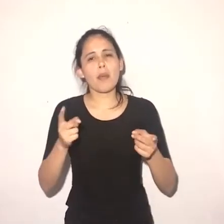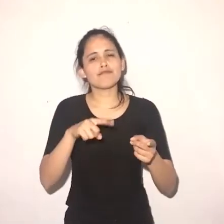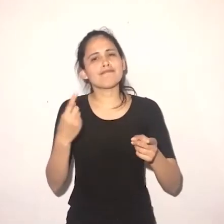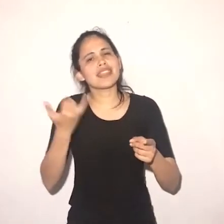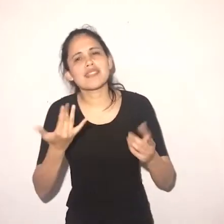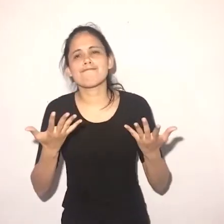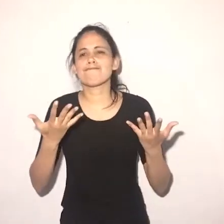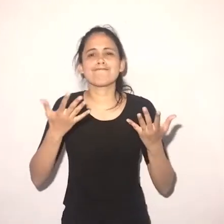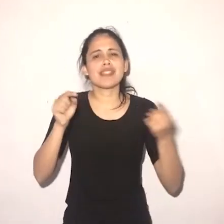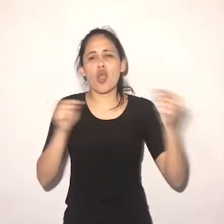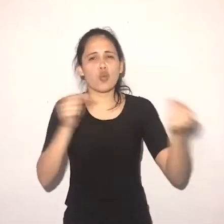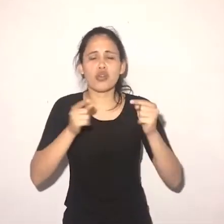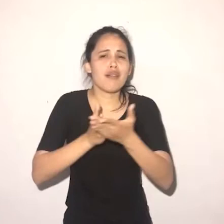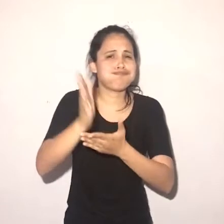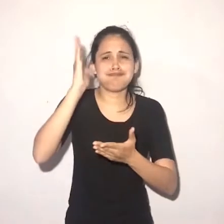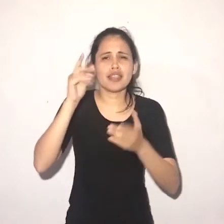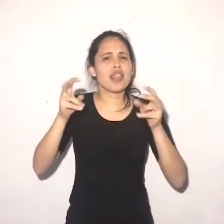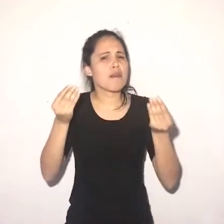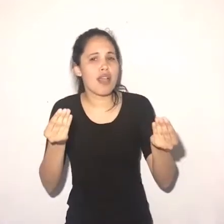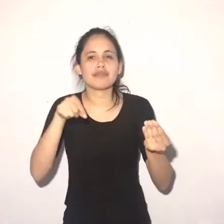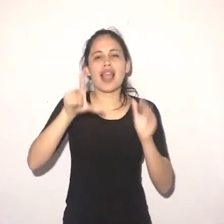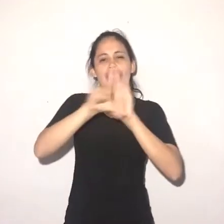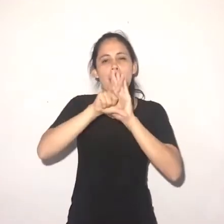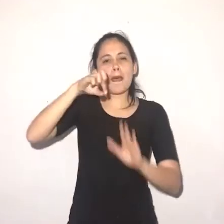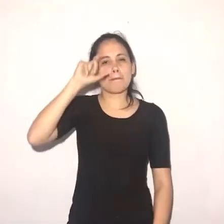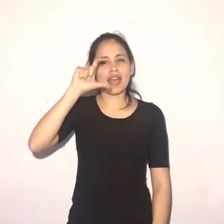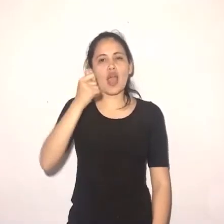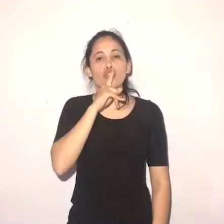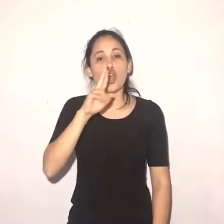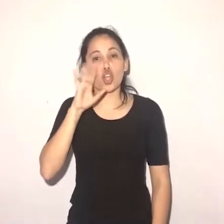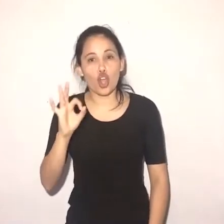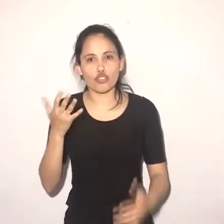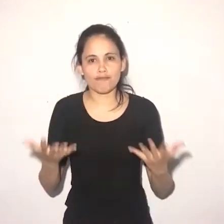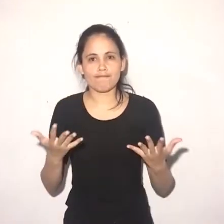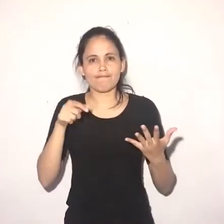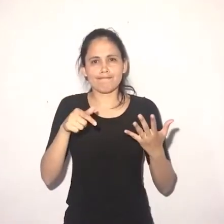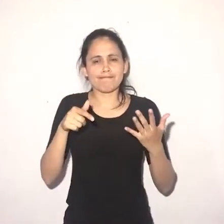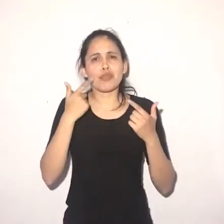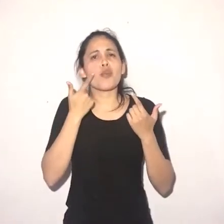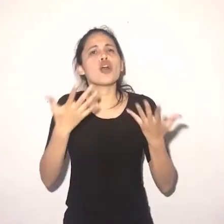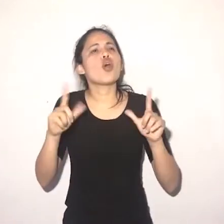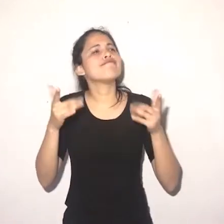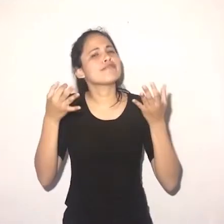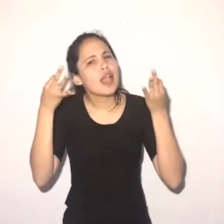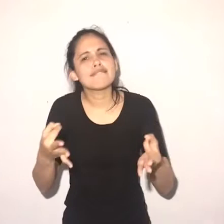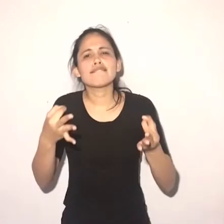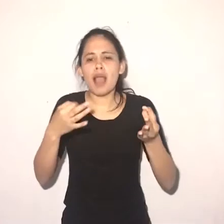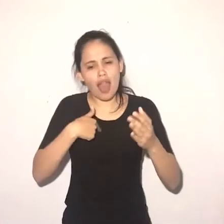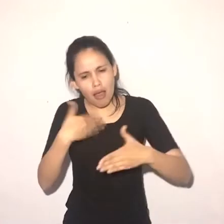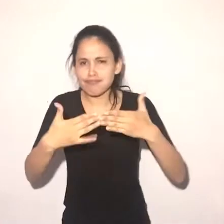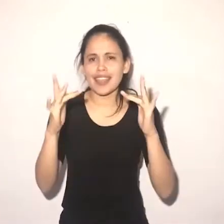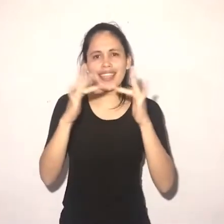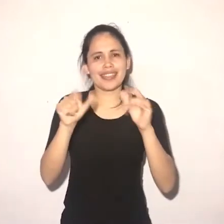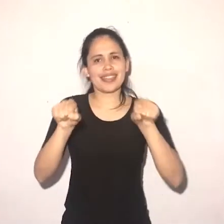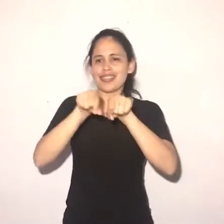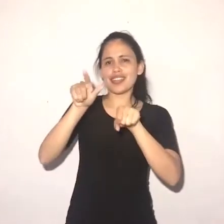ese sistema tecnológico es inocuo. Pero, ¿cómo hacemos en un mundo hipertecnologizado, en